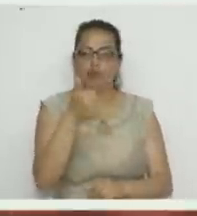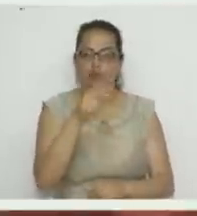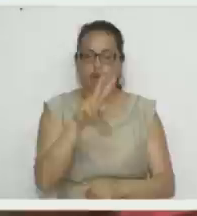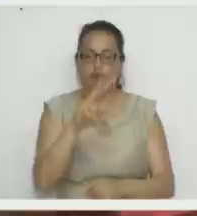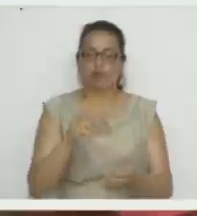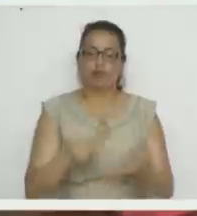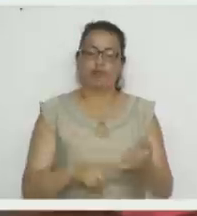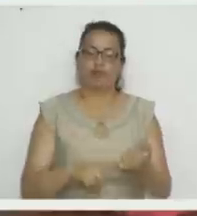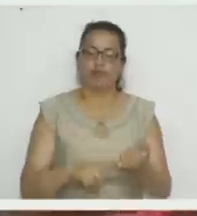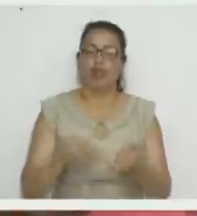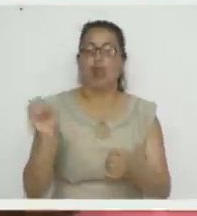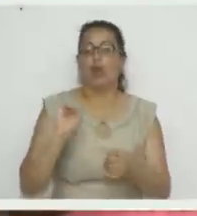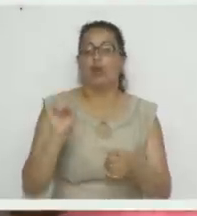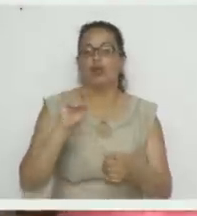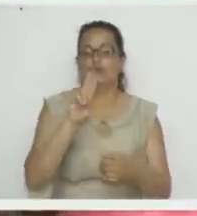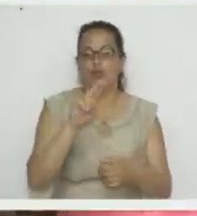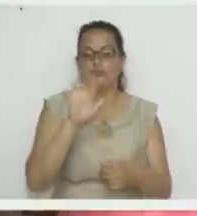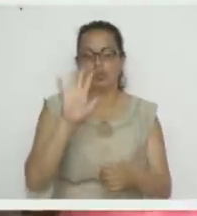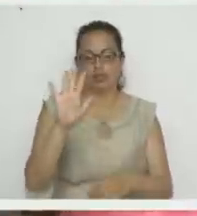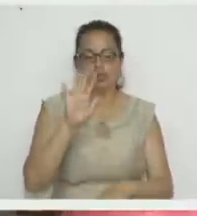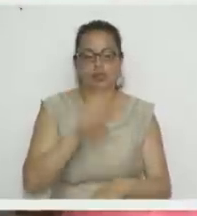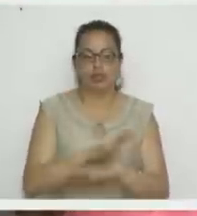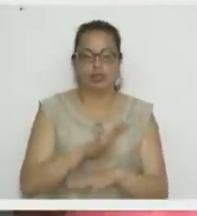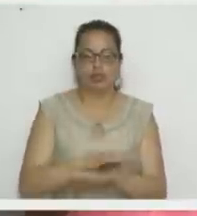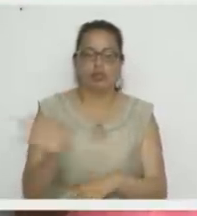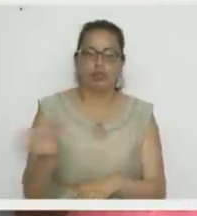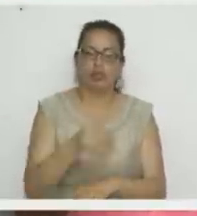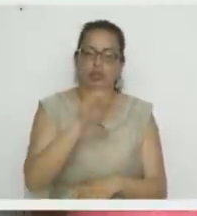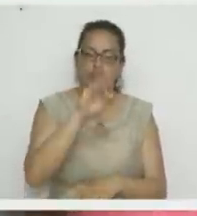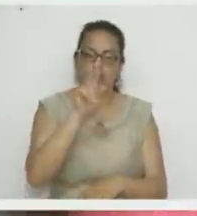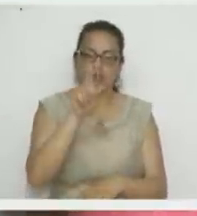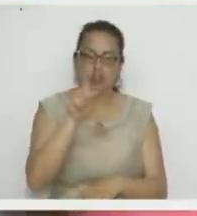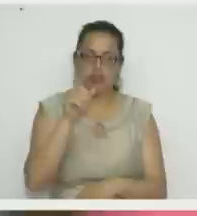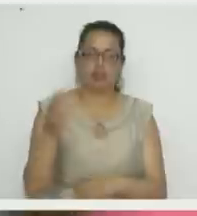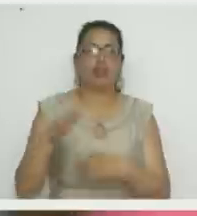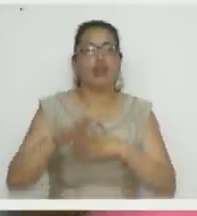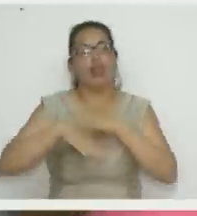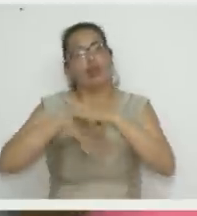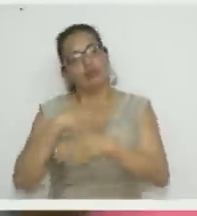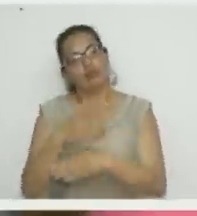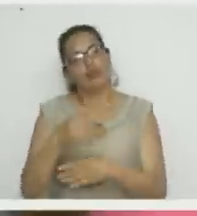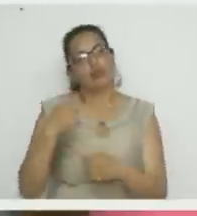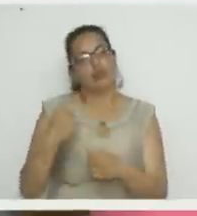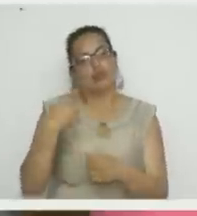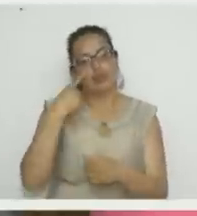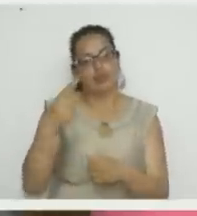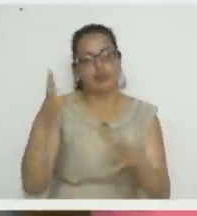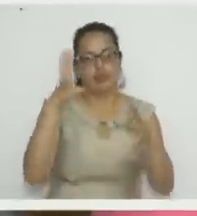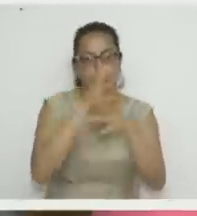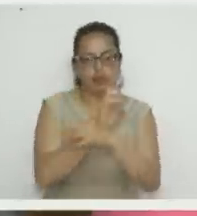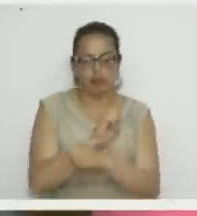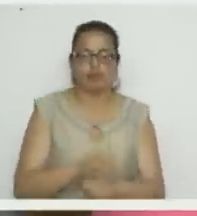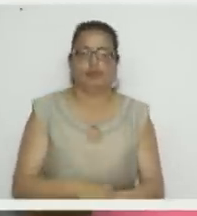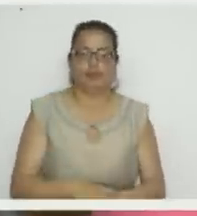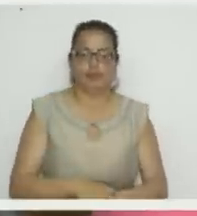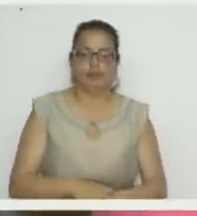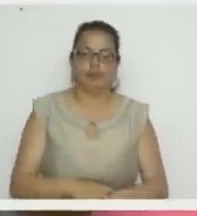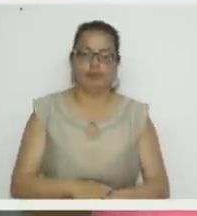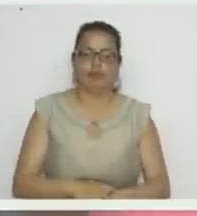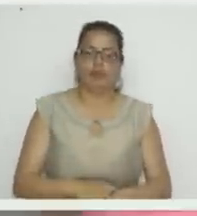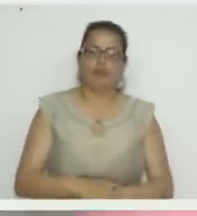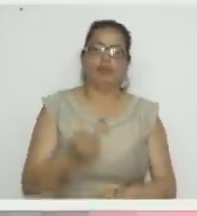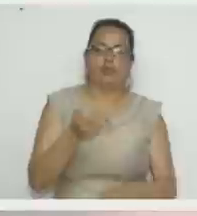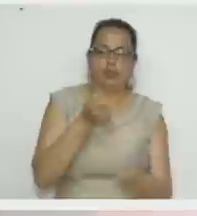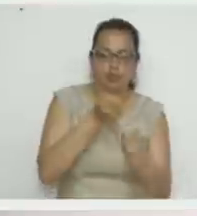o de 2 a 5, de 3 a 6 y pronto voy a abrir un horario nocturno, dentro de